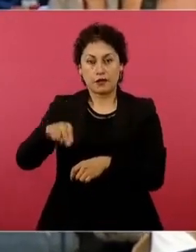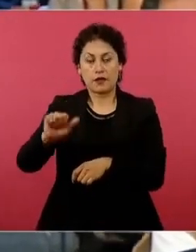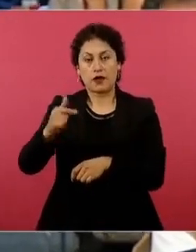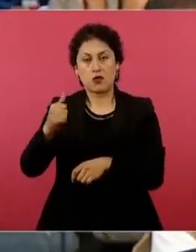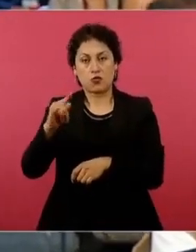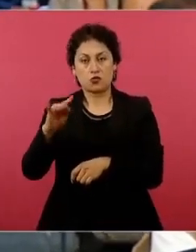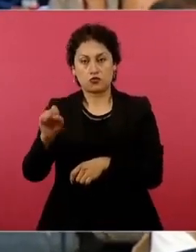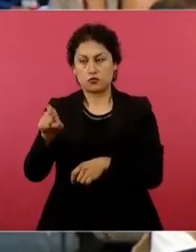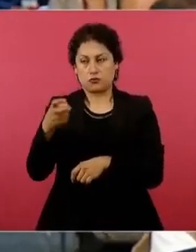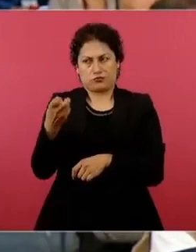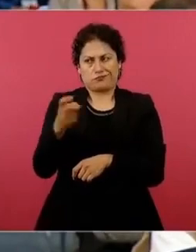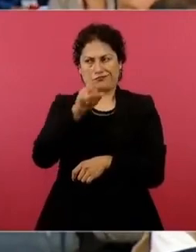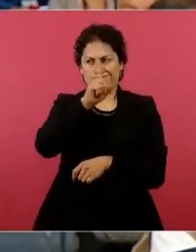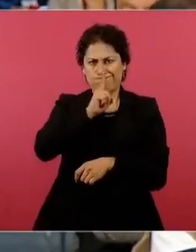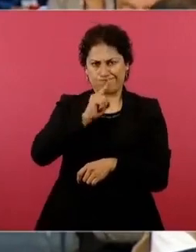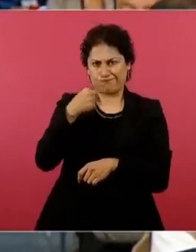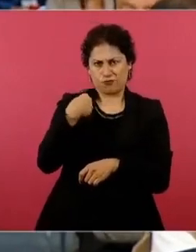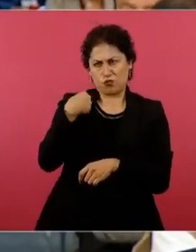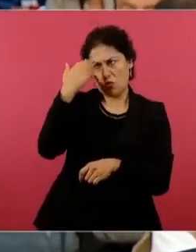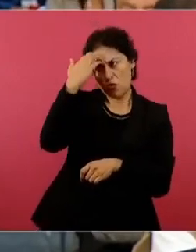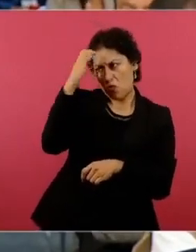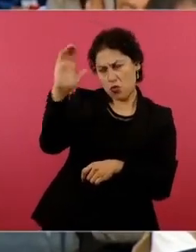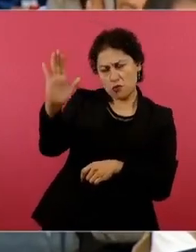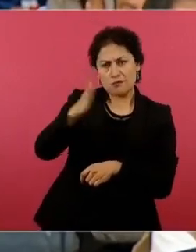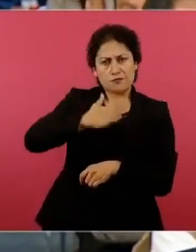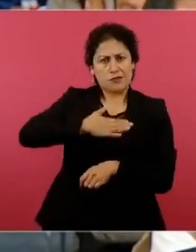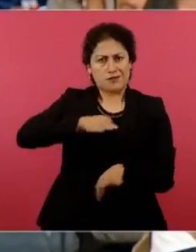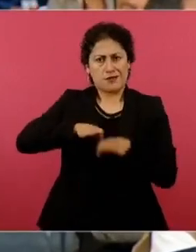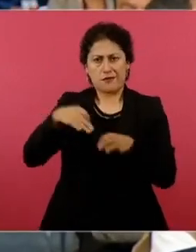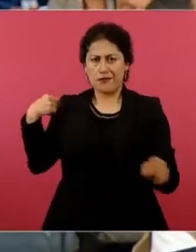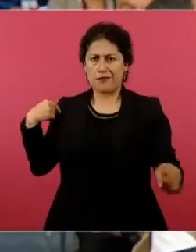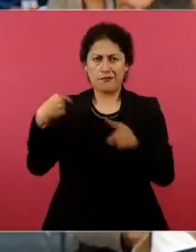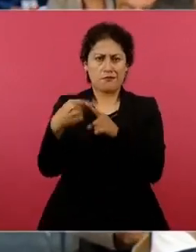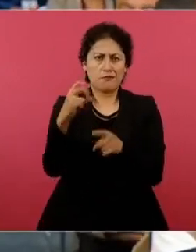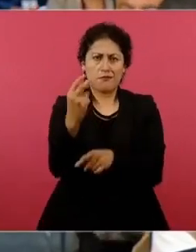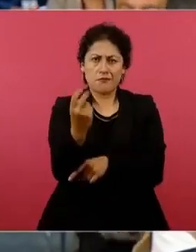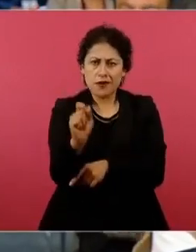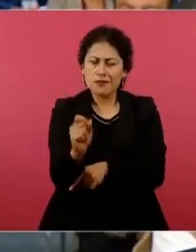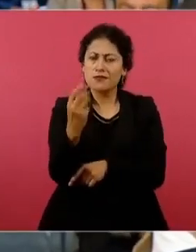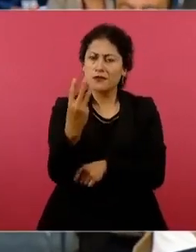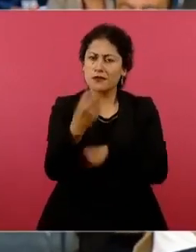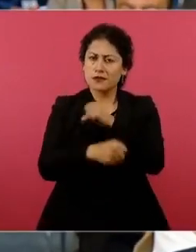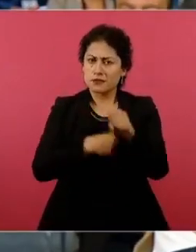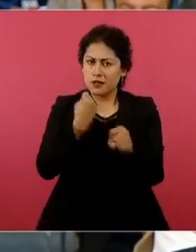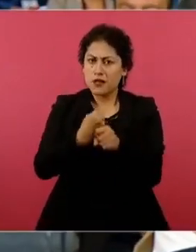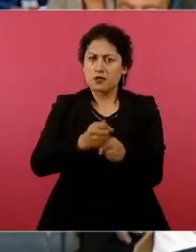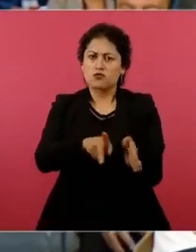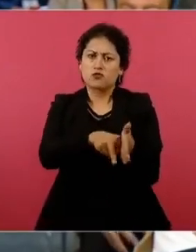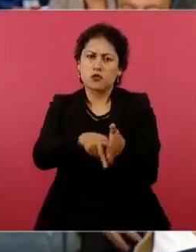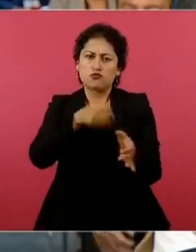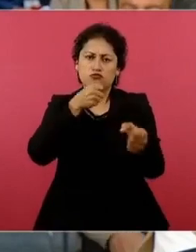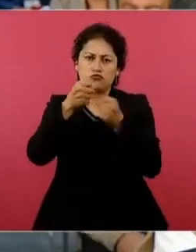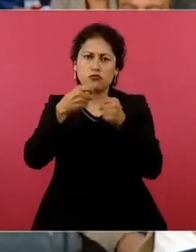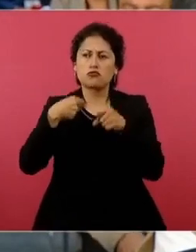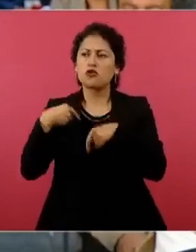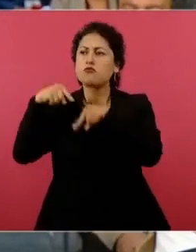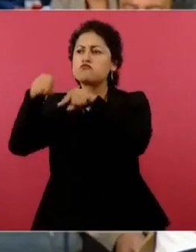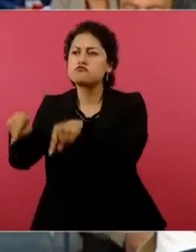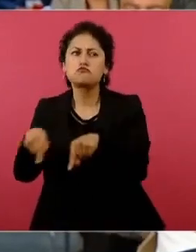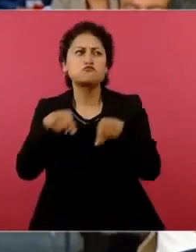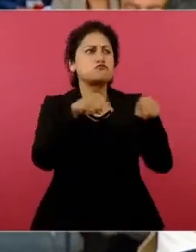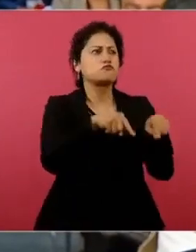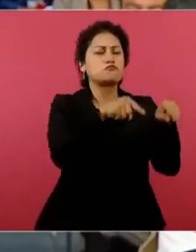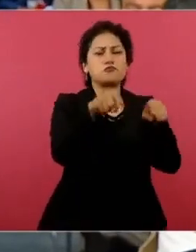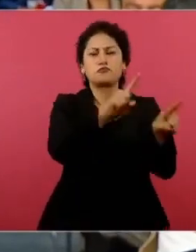Augusto López no lo conozco. Yo hago mi trabajo, tengo 23 años de periodista, siempre estoy en el lugar de los hechos y he